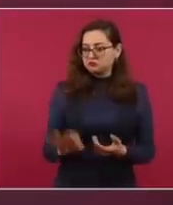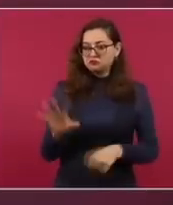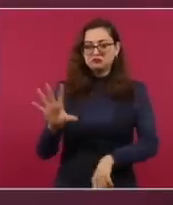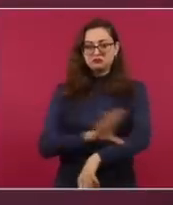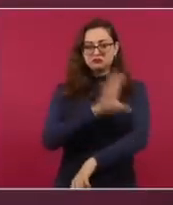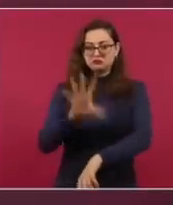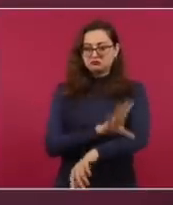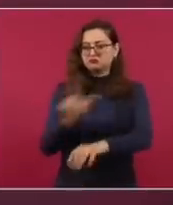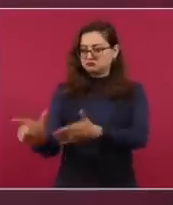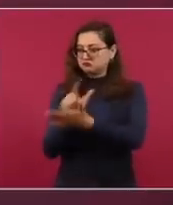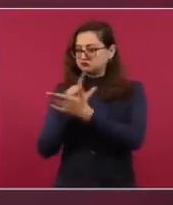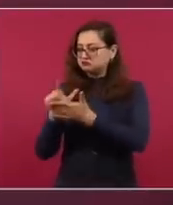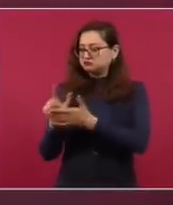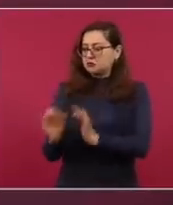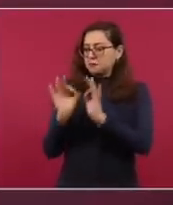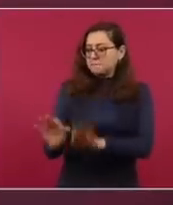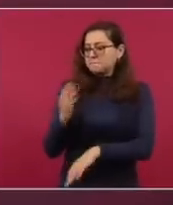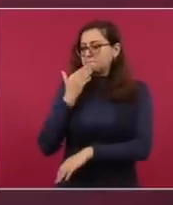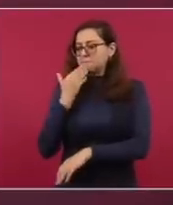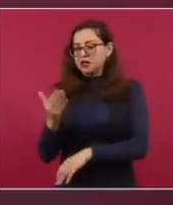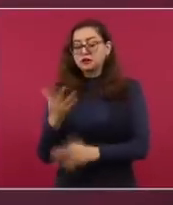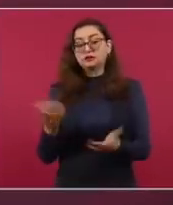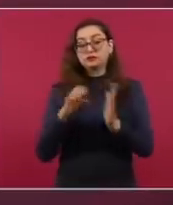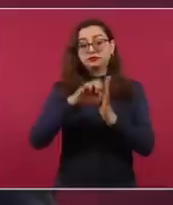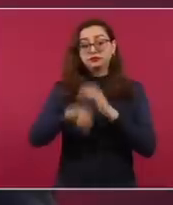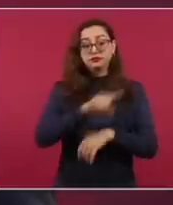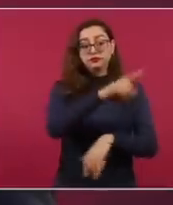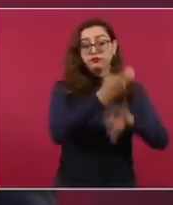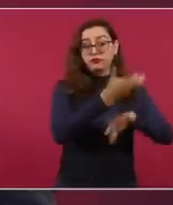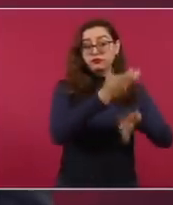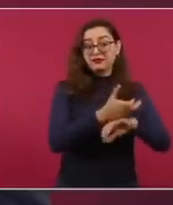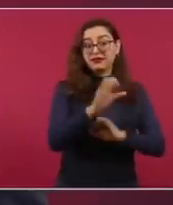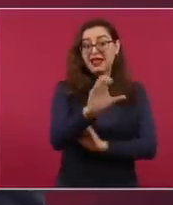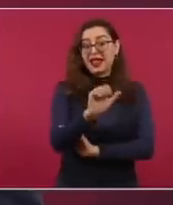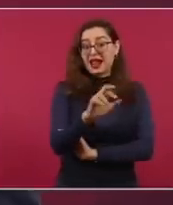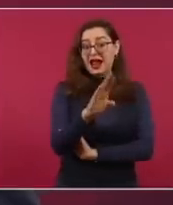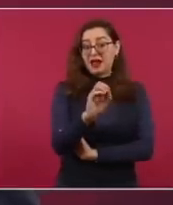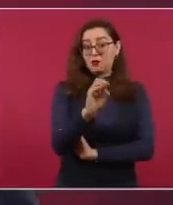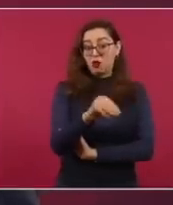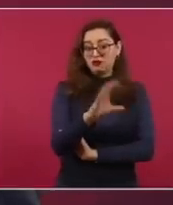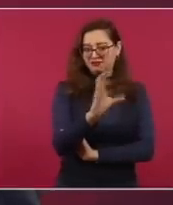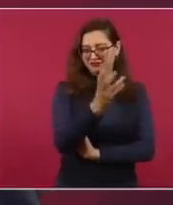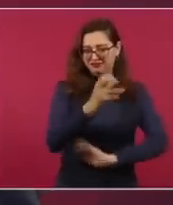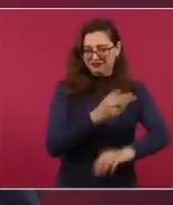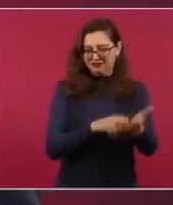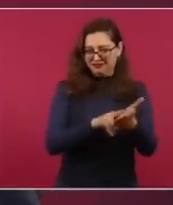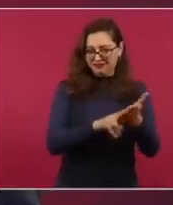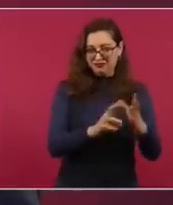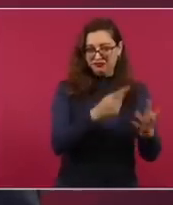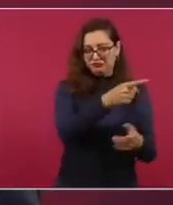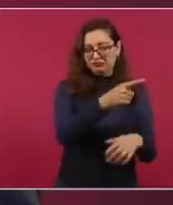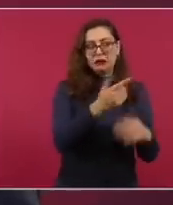usamos menos carbón que los Estados Unidos. En los últimos dos años la reducción de